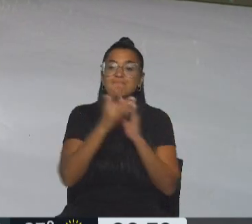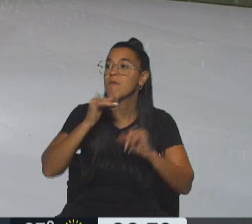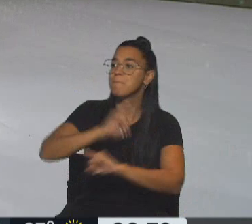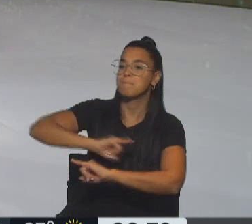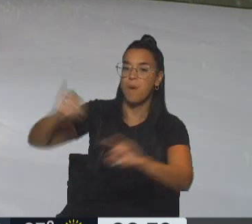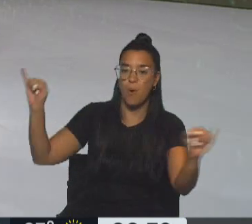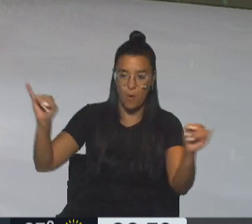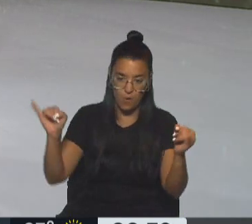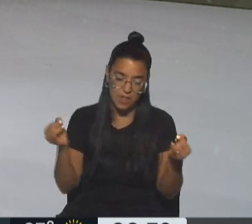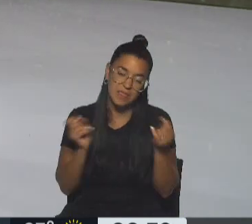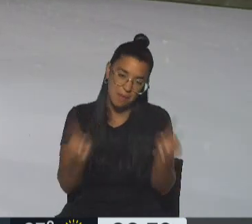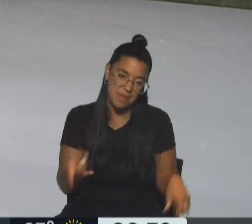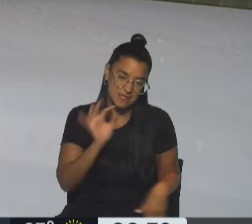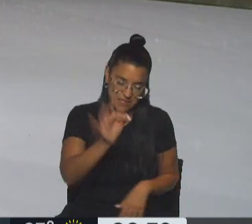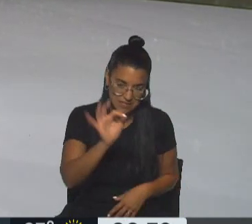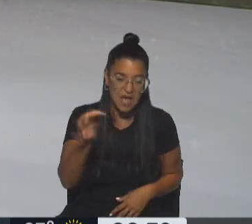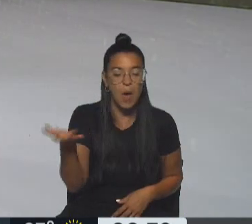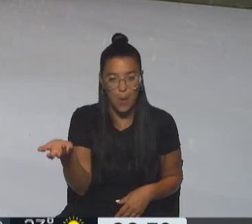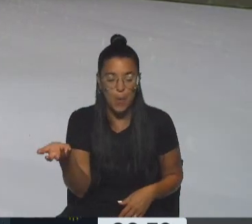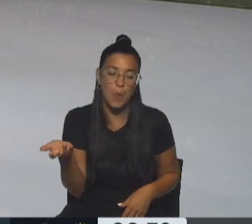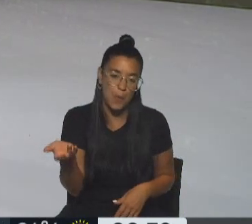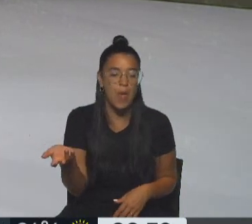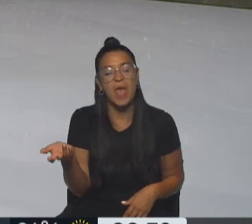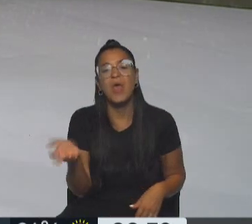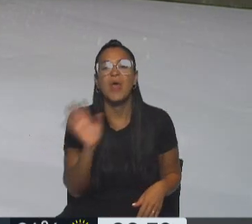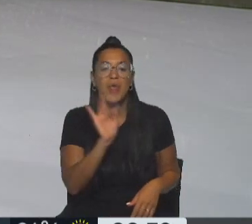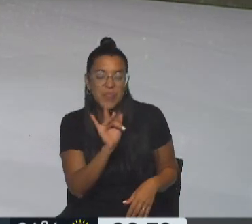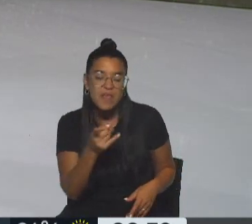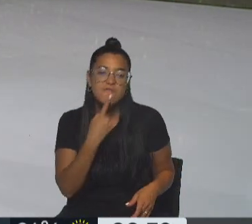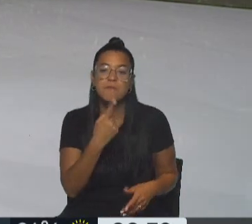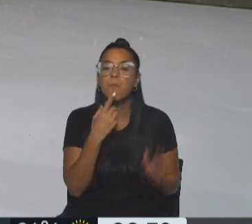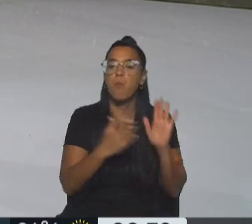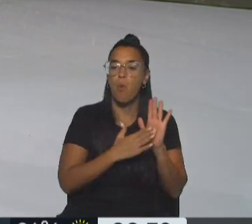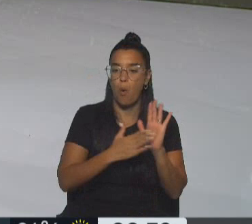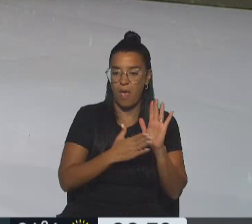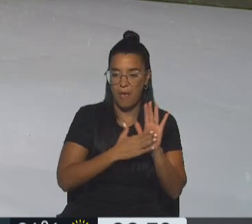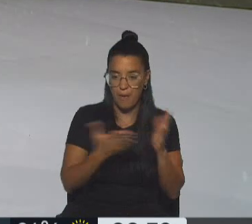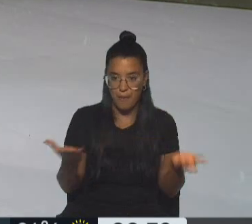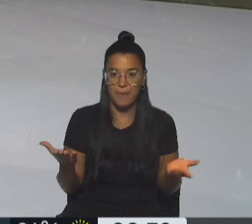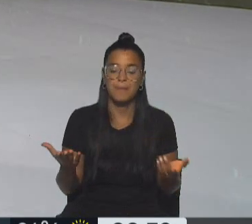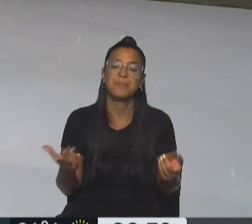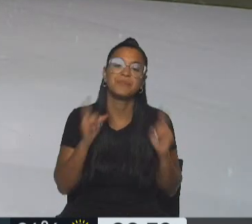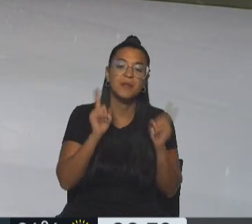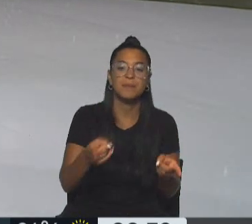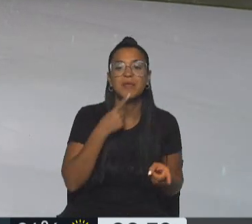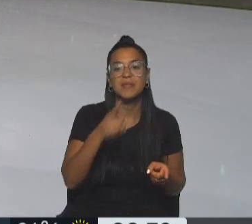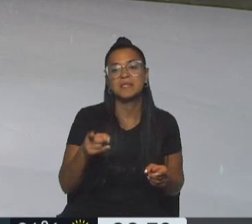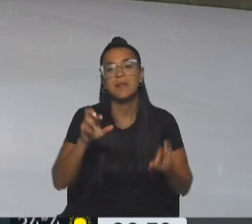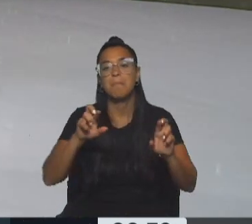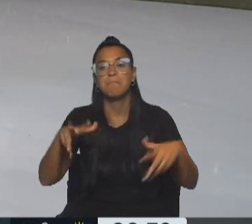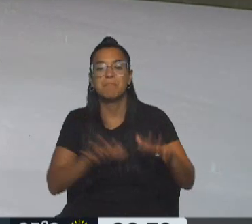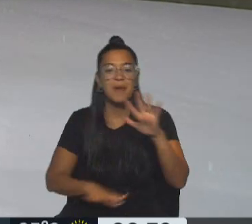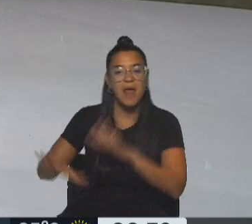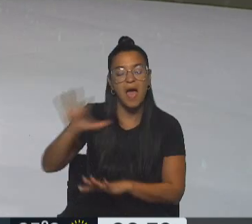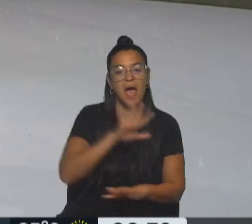quienes hayan filtrado también lo conocen y saben de que difícilmente pueda prosperar como prueba a nivel judicial. Bueno, hay quienes dicen que se trata de una estrategia, ¿no?